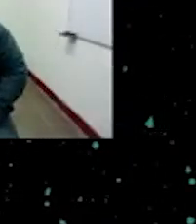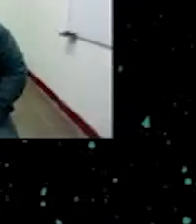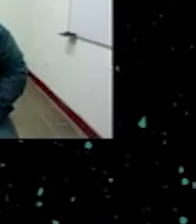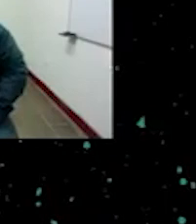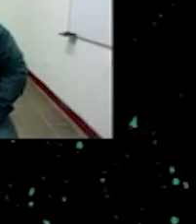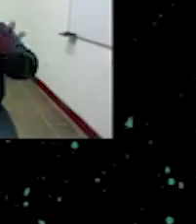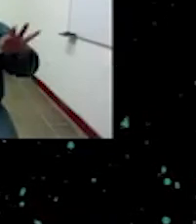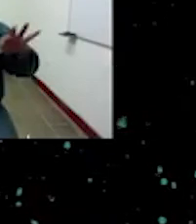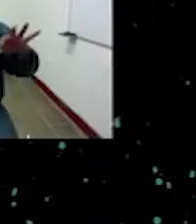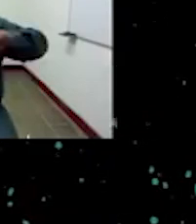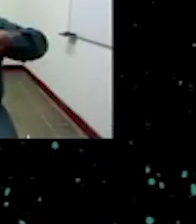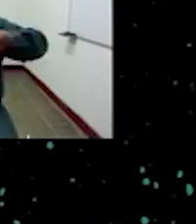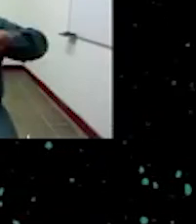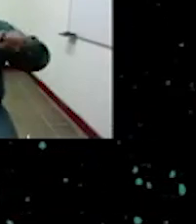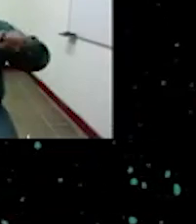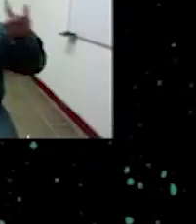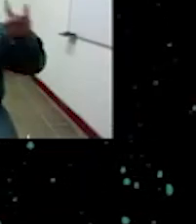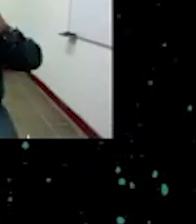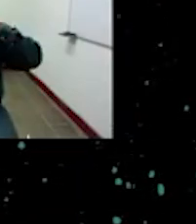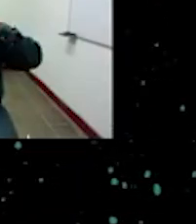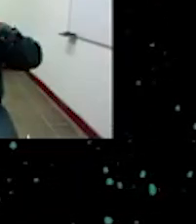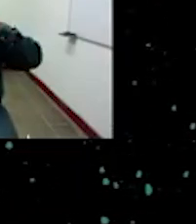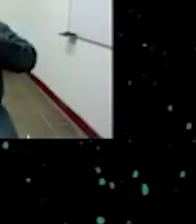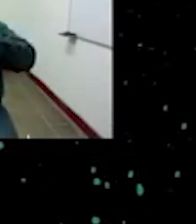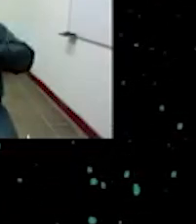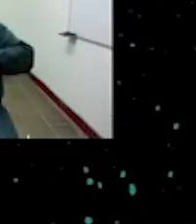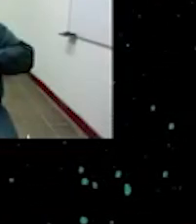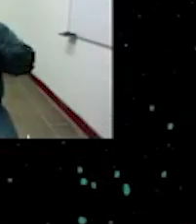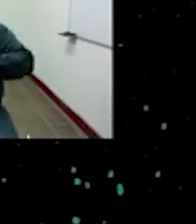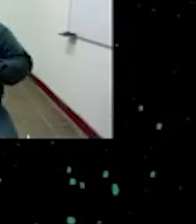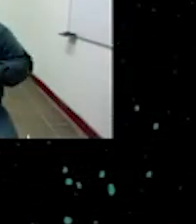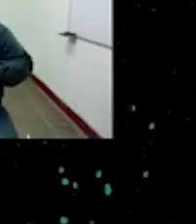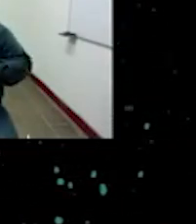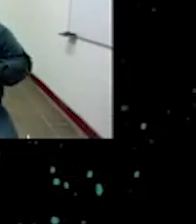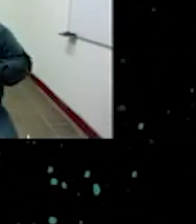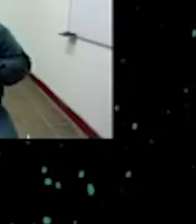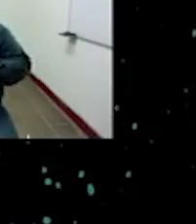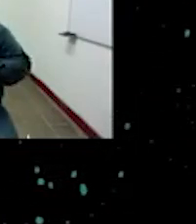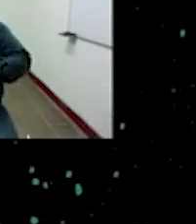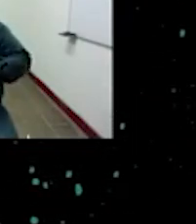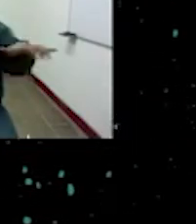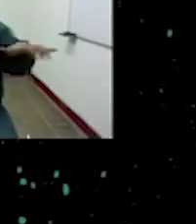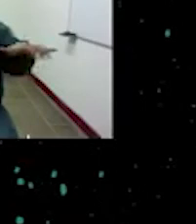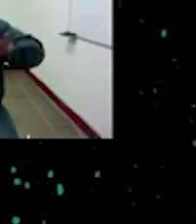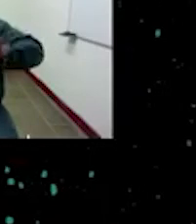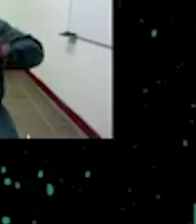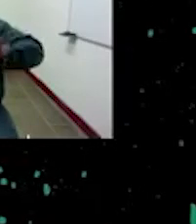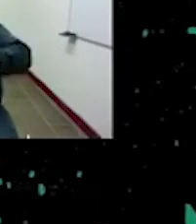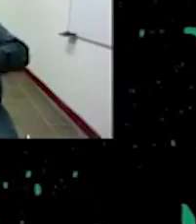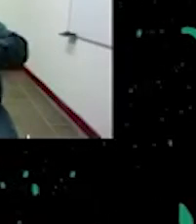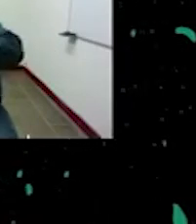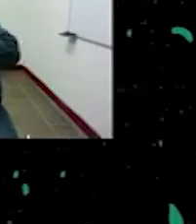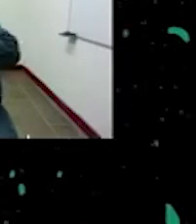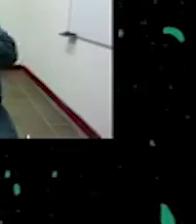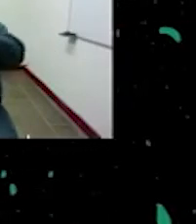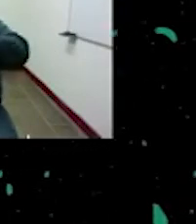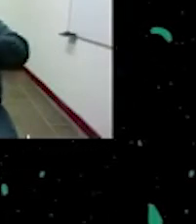momento en ese continente o en el continente africano y que y que aún siguen